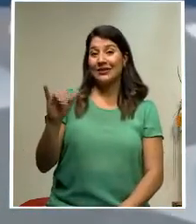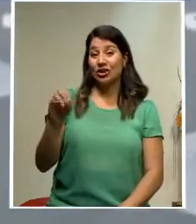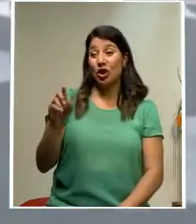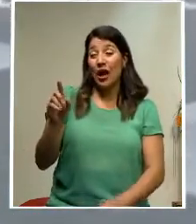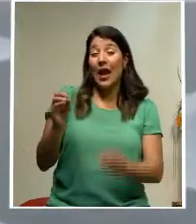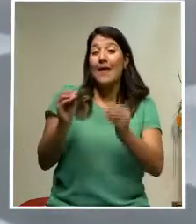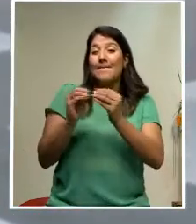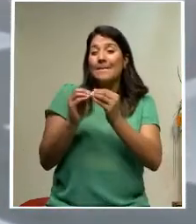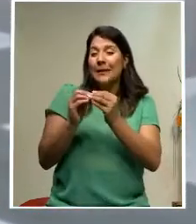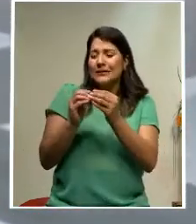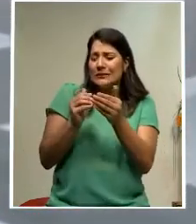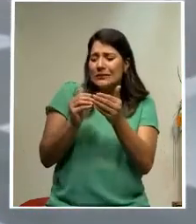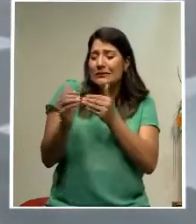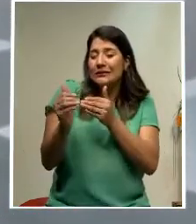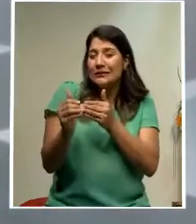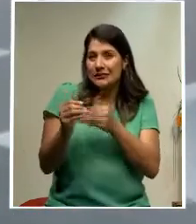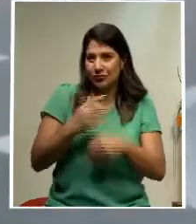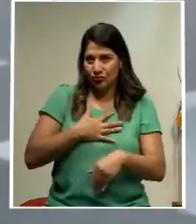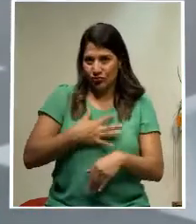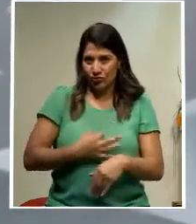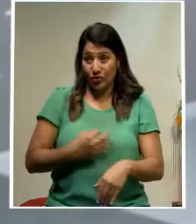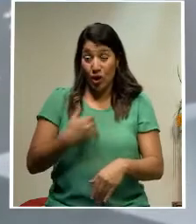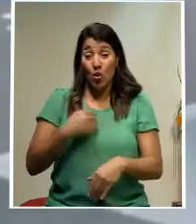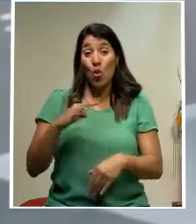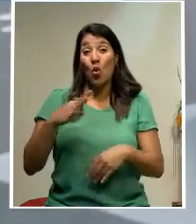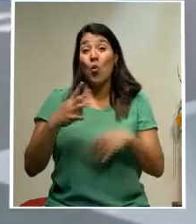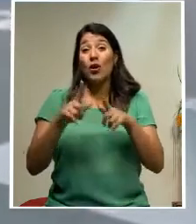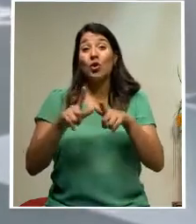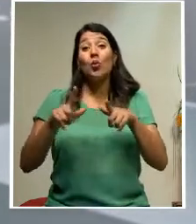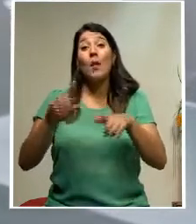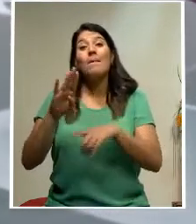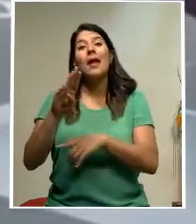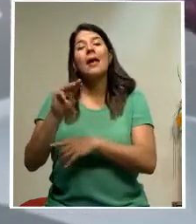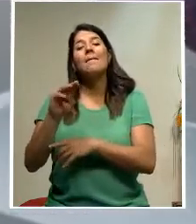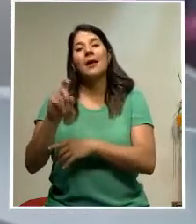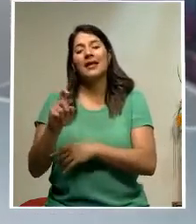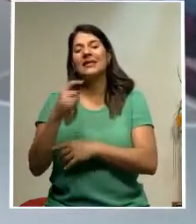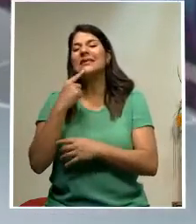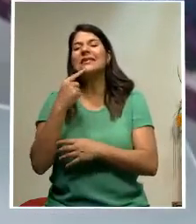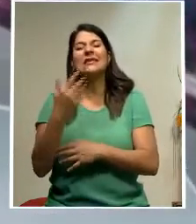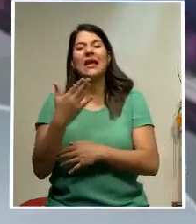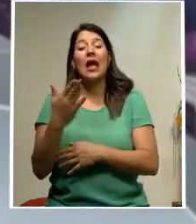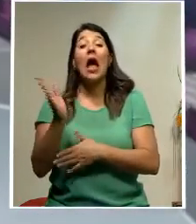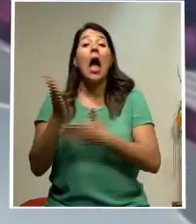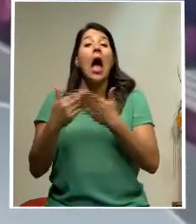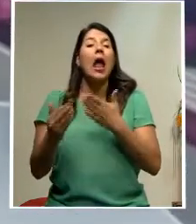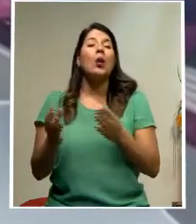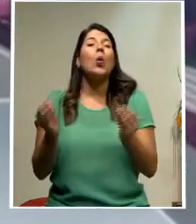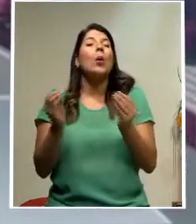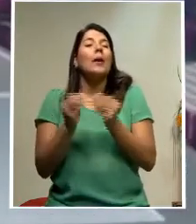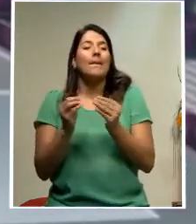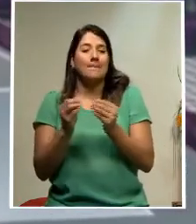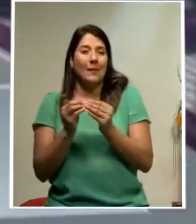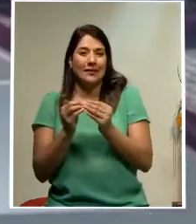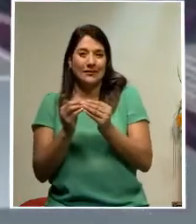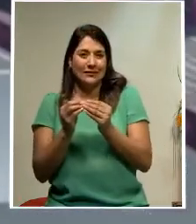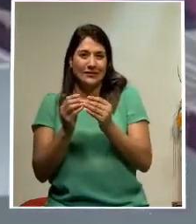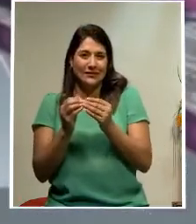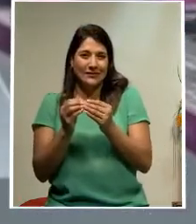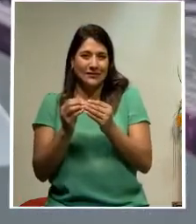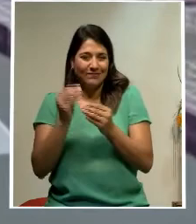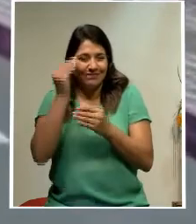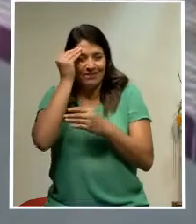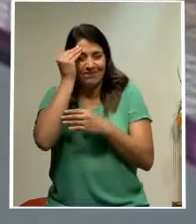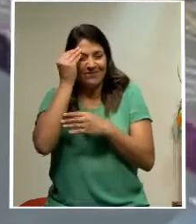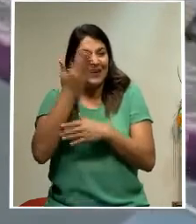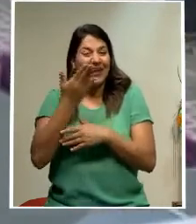más cerca de colgarse una medalla, al ser el cuarto en el BMX Freestyle, aseguró que una de las cosas que más valora es la experiencia posterior a los juegos,